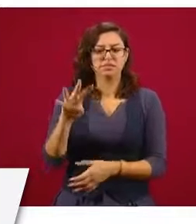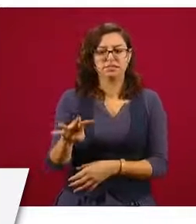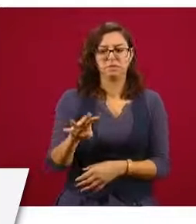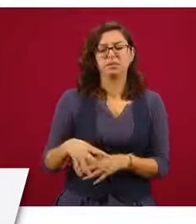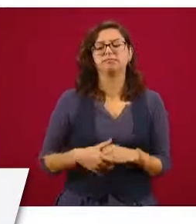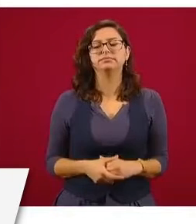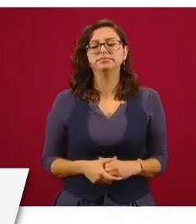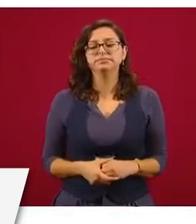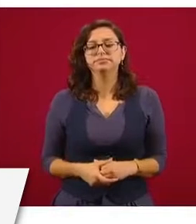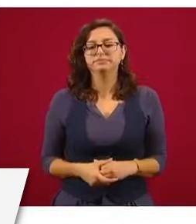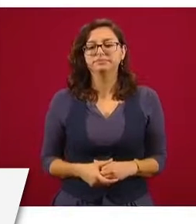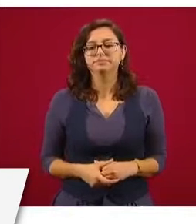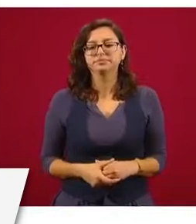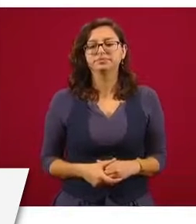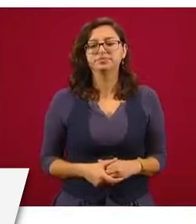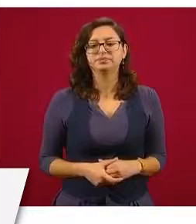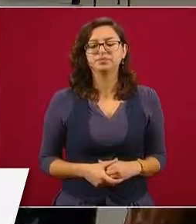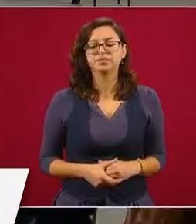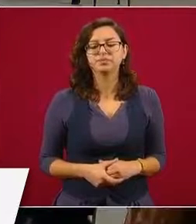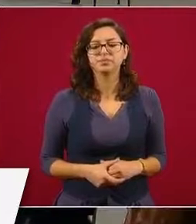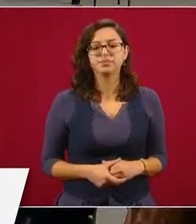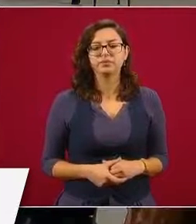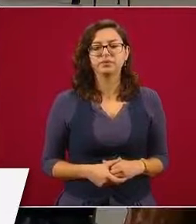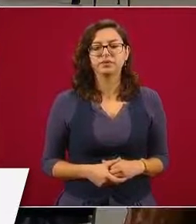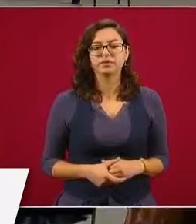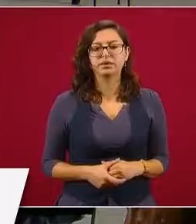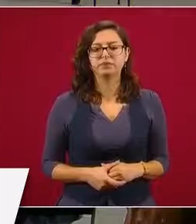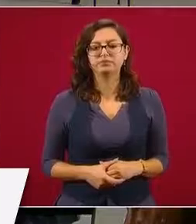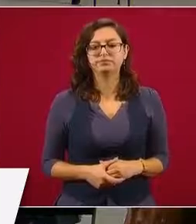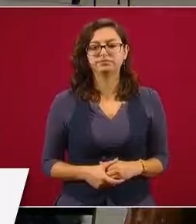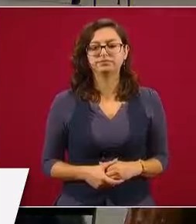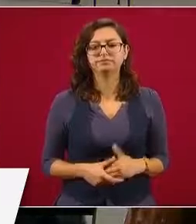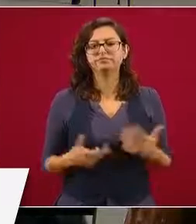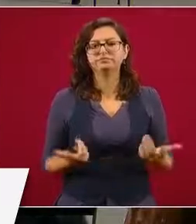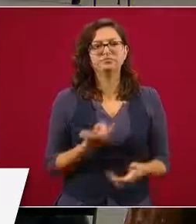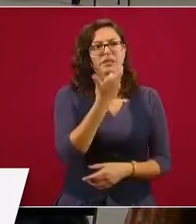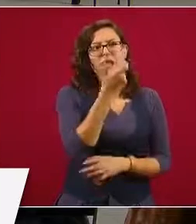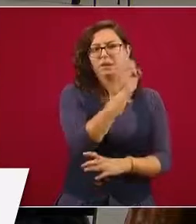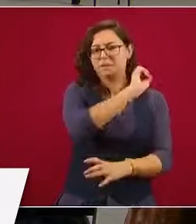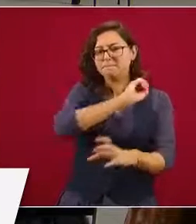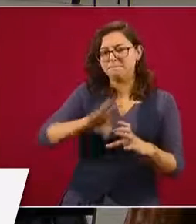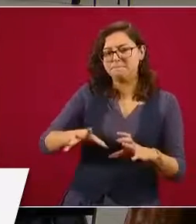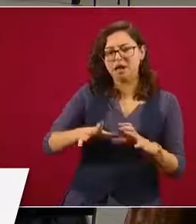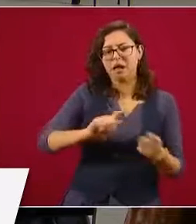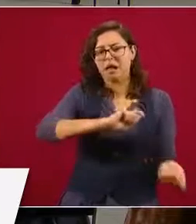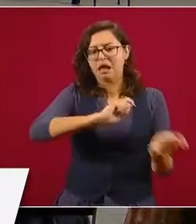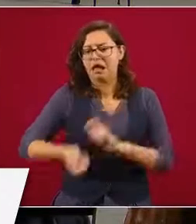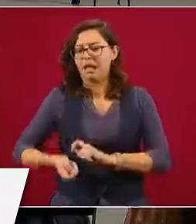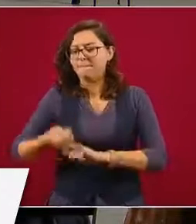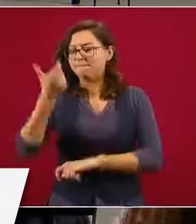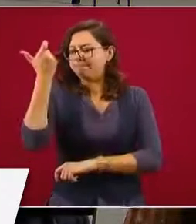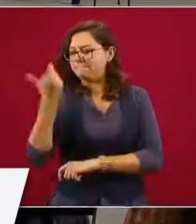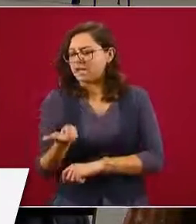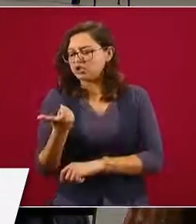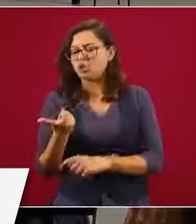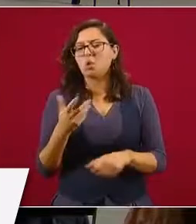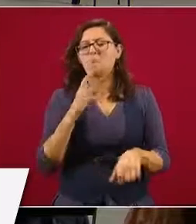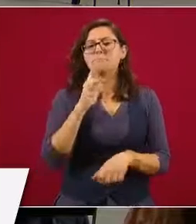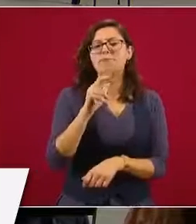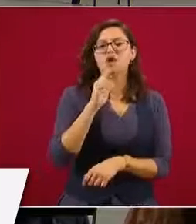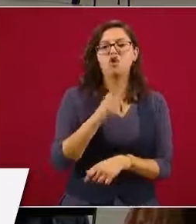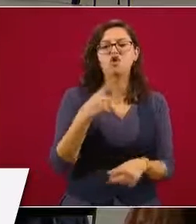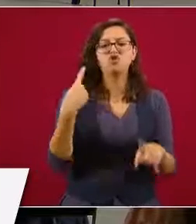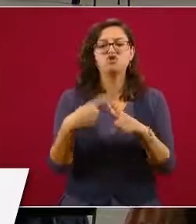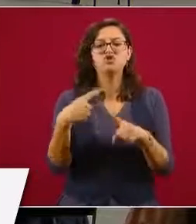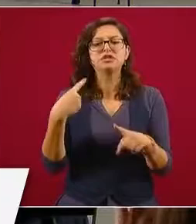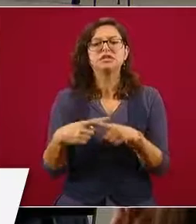¿Quién es el que nos da la mejor tasa de cambio y menor comisión? U-Link.